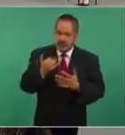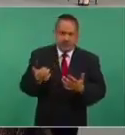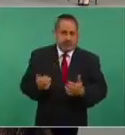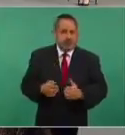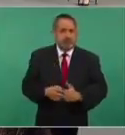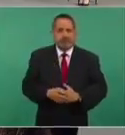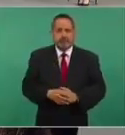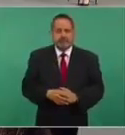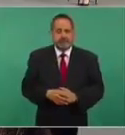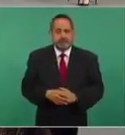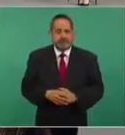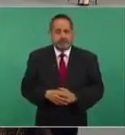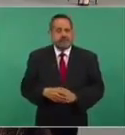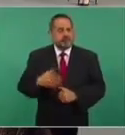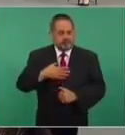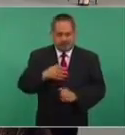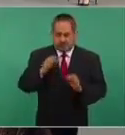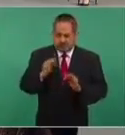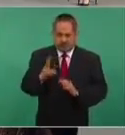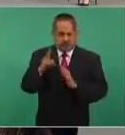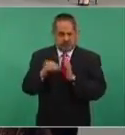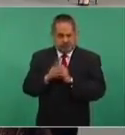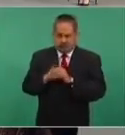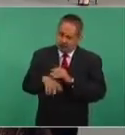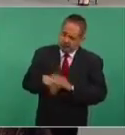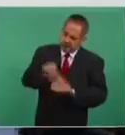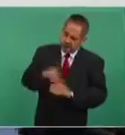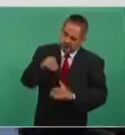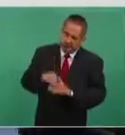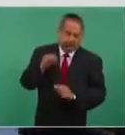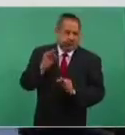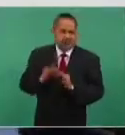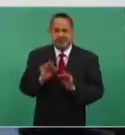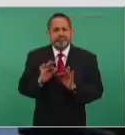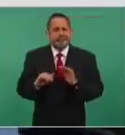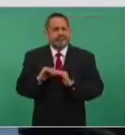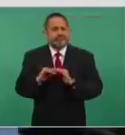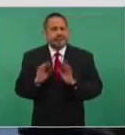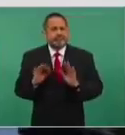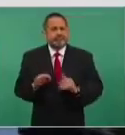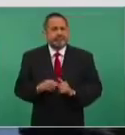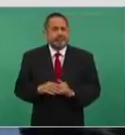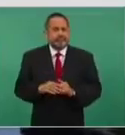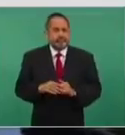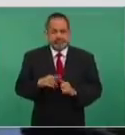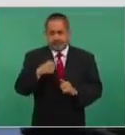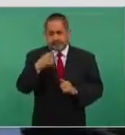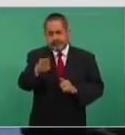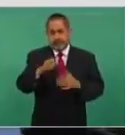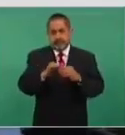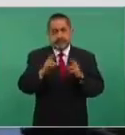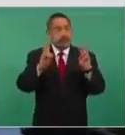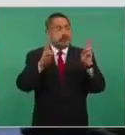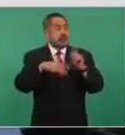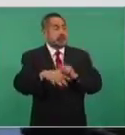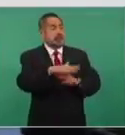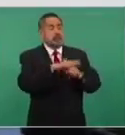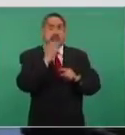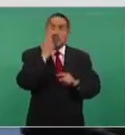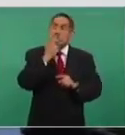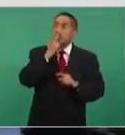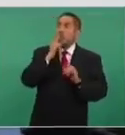de lo que nosotros estamos extrayendo. Eso para los pseudoambientalistas